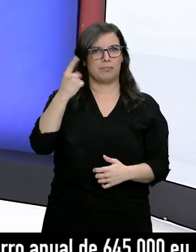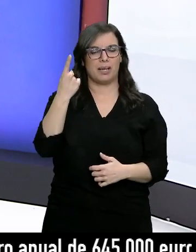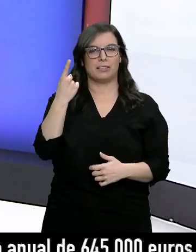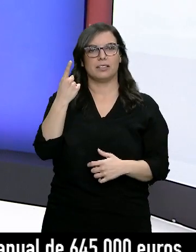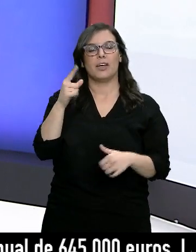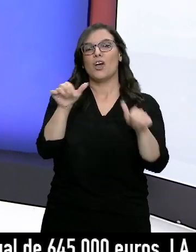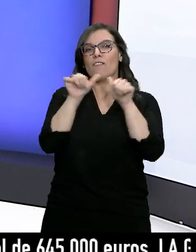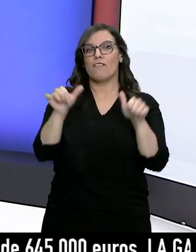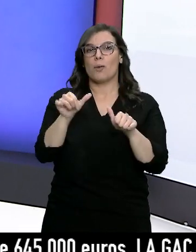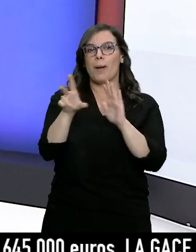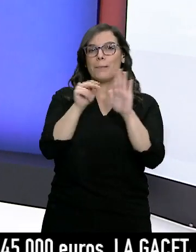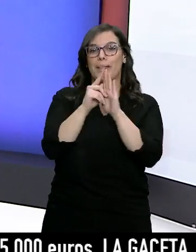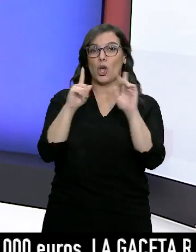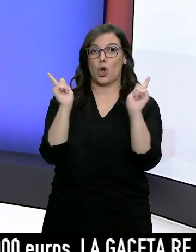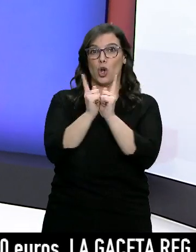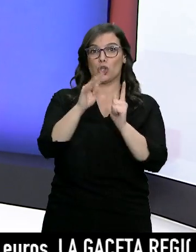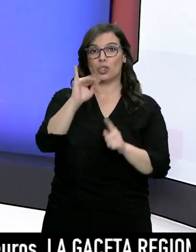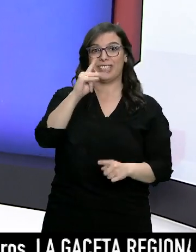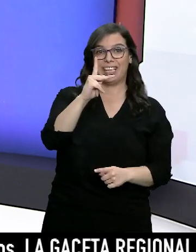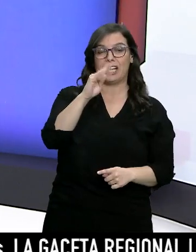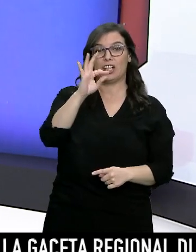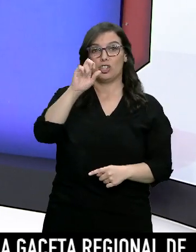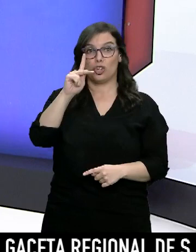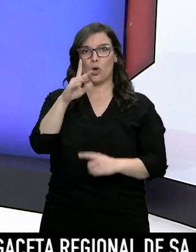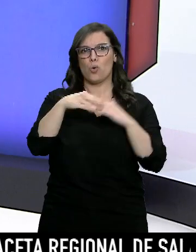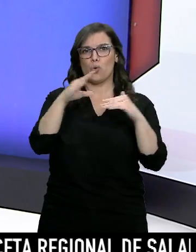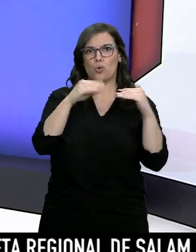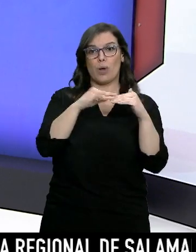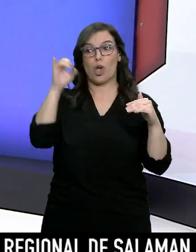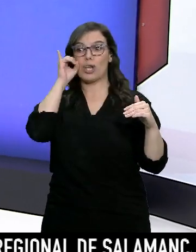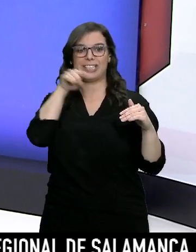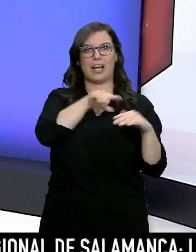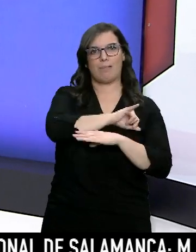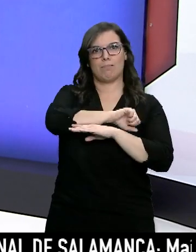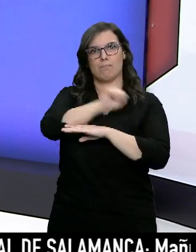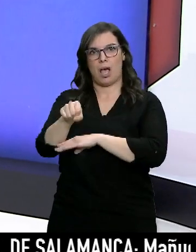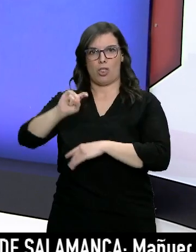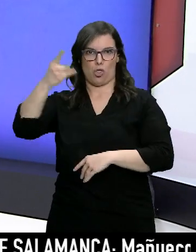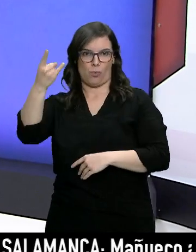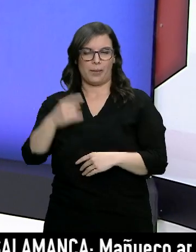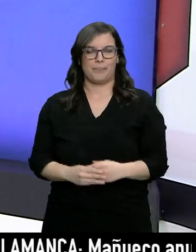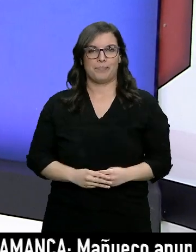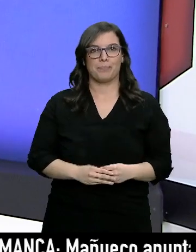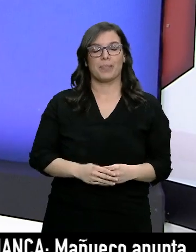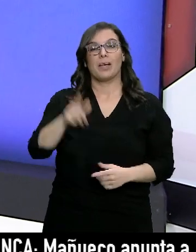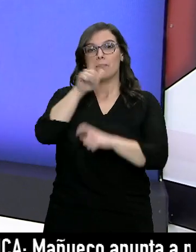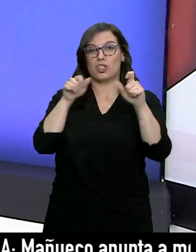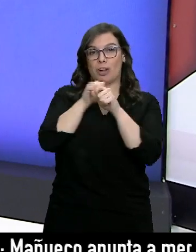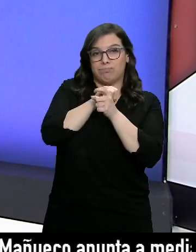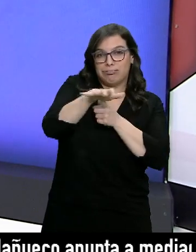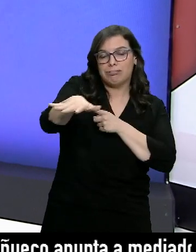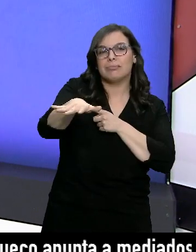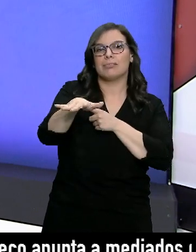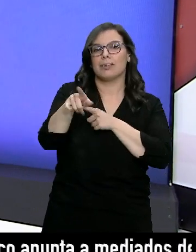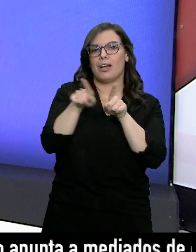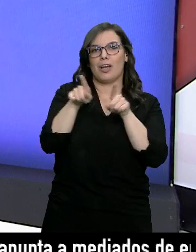fórmula de los vídeos cortos, TikTok duplica en usuarios, por ejemplo, a Instagram, otra de las favoritas. Las influencers se encuentran en